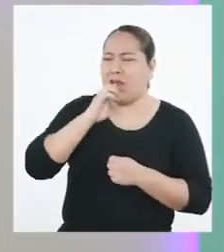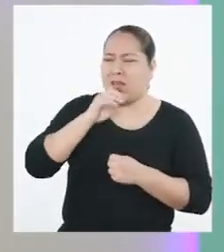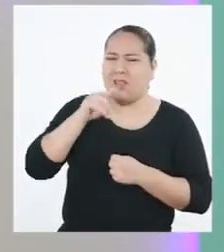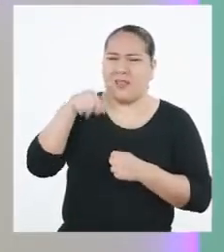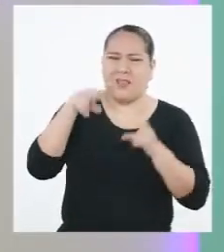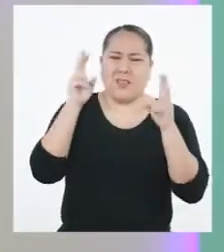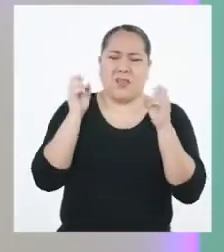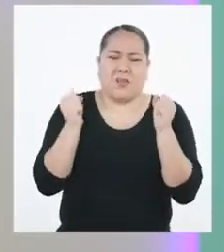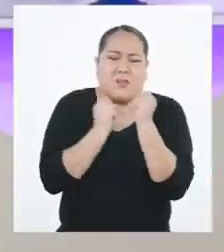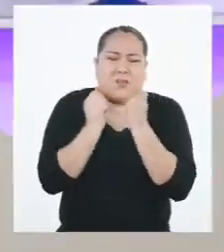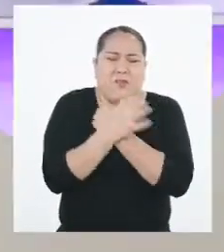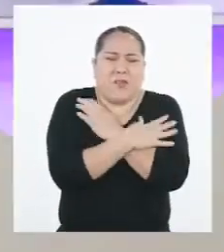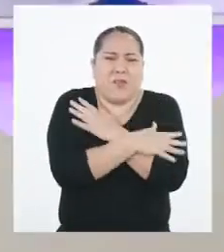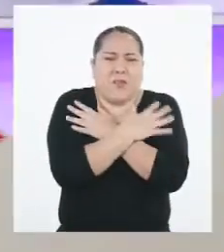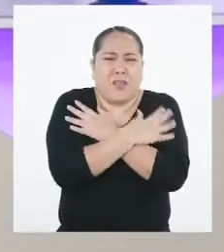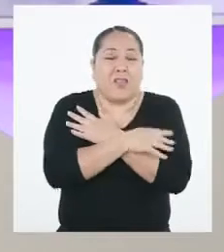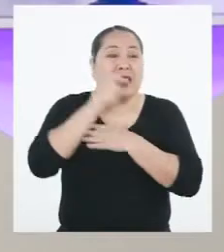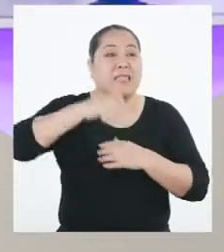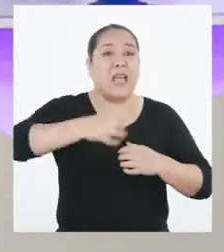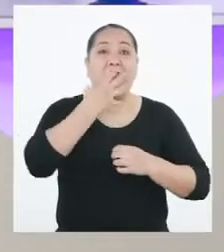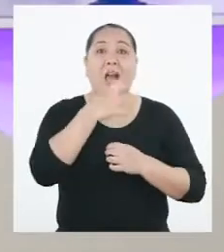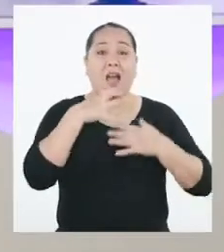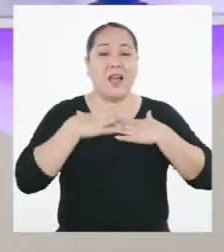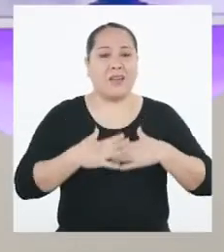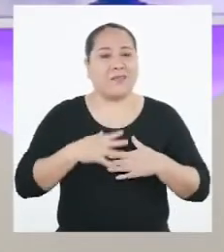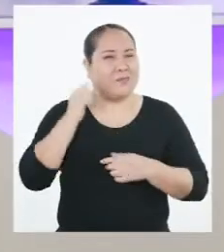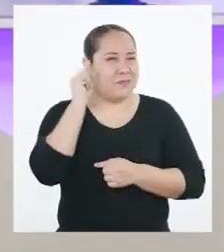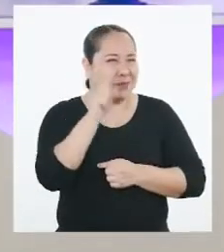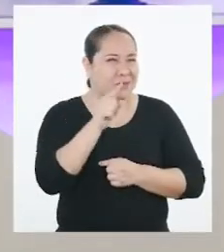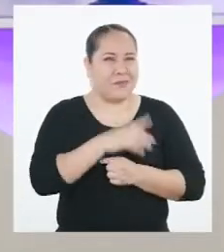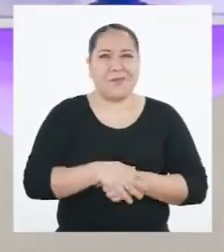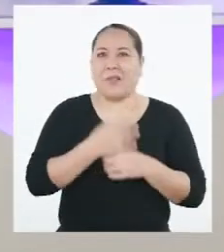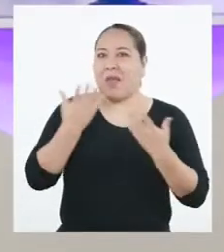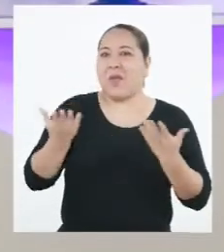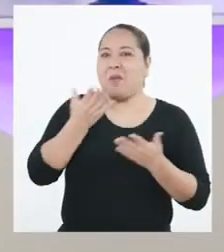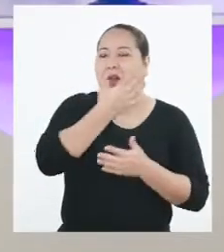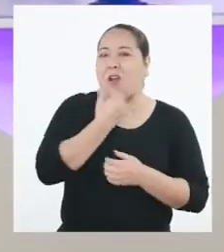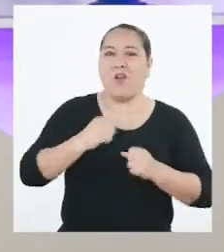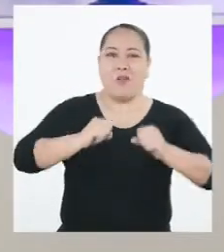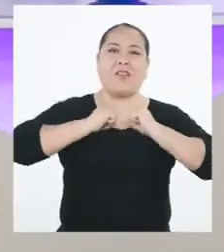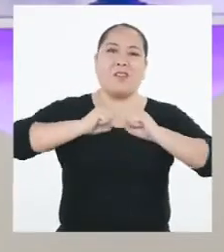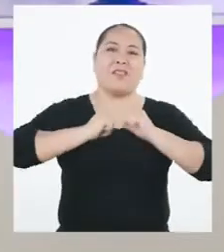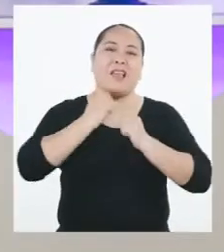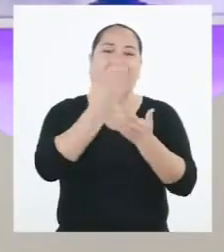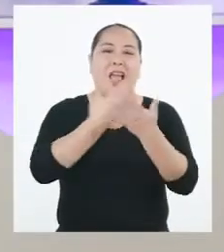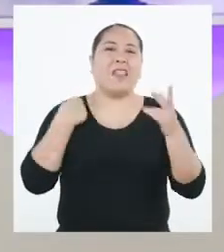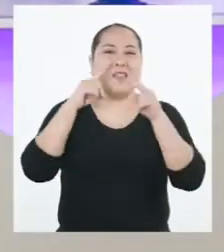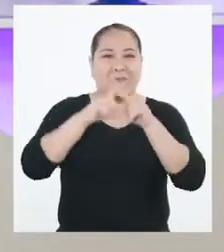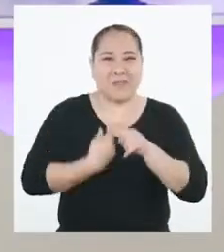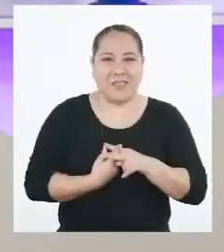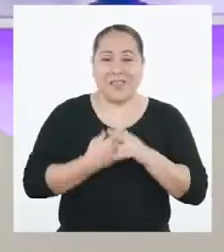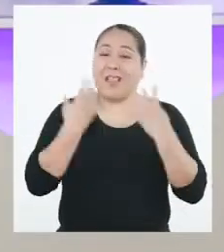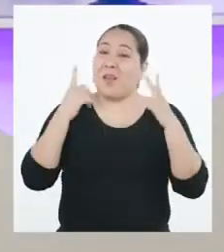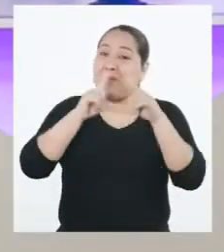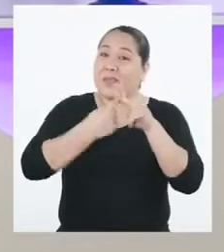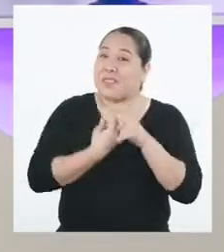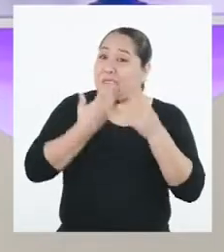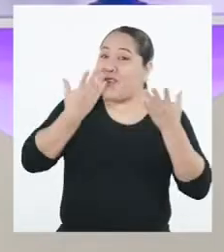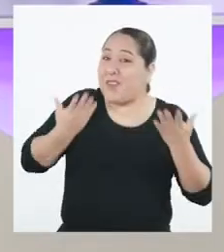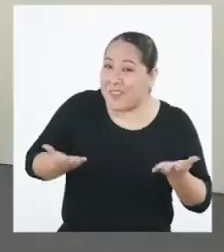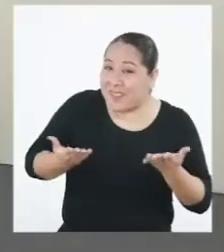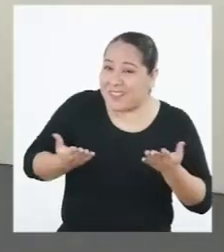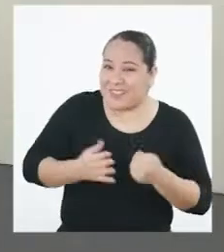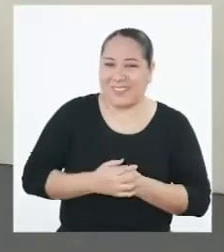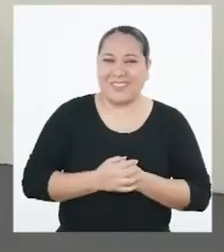me está dando más frío. Necesitas entrar en calor. Y para eso, nada mejor que hacer ejercicios antes de empezar. ¡Arranquemos